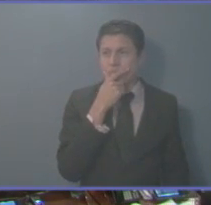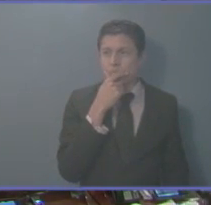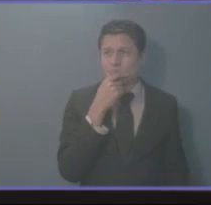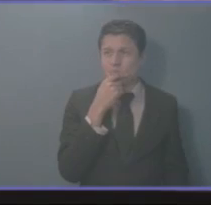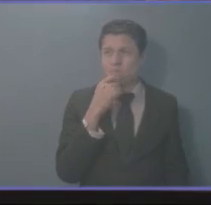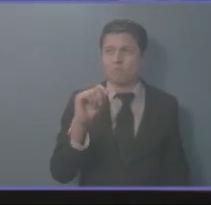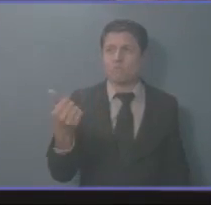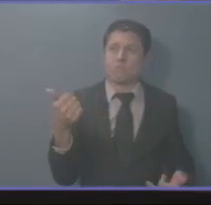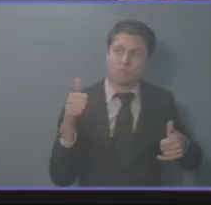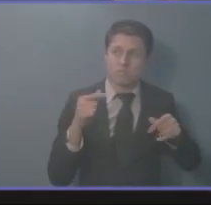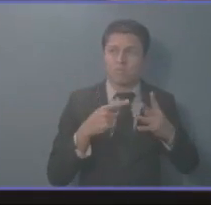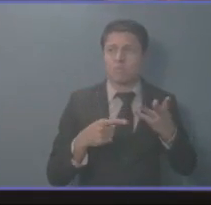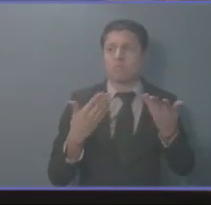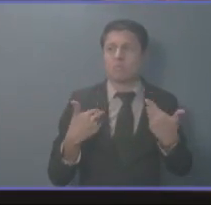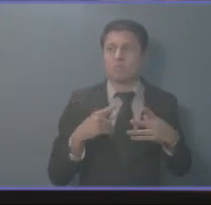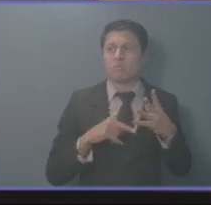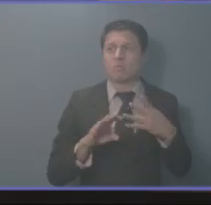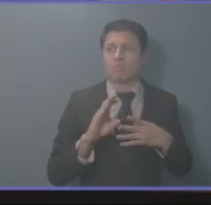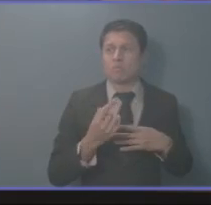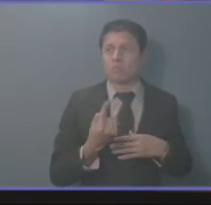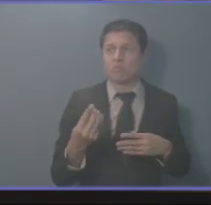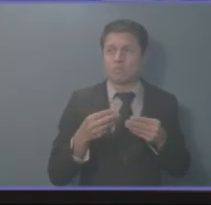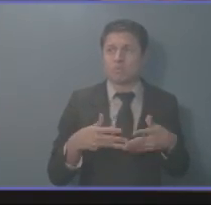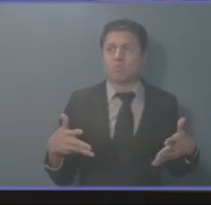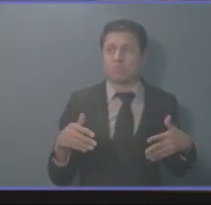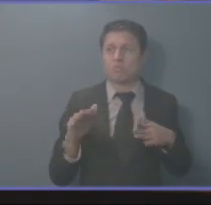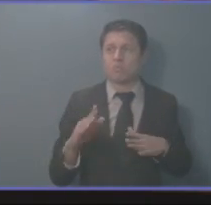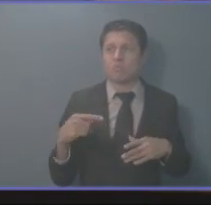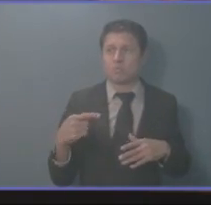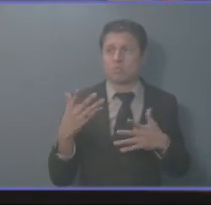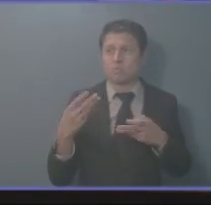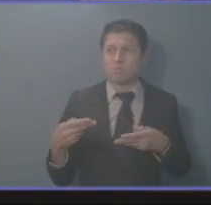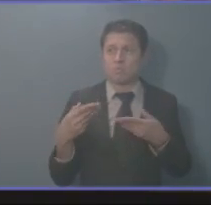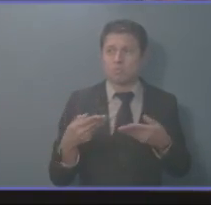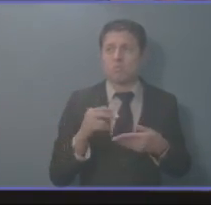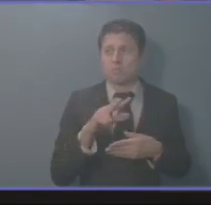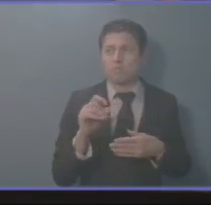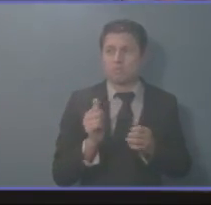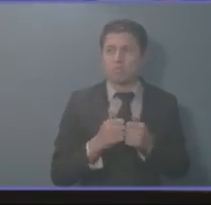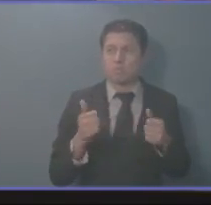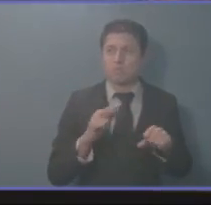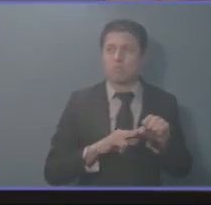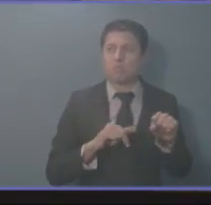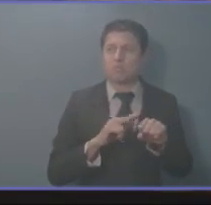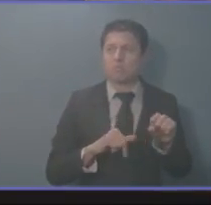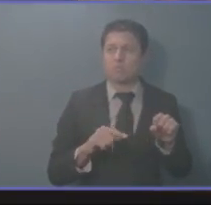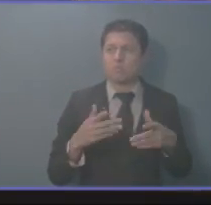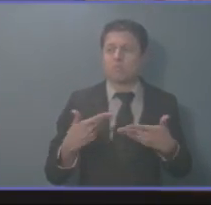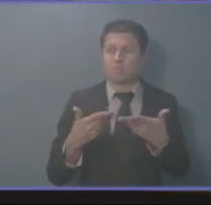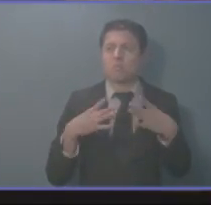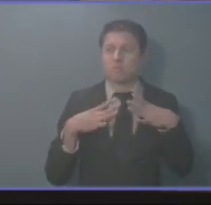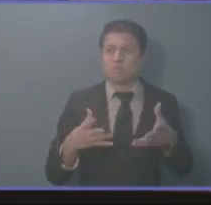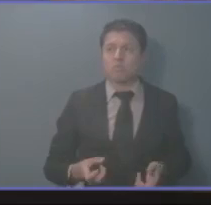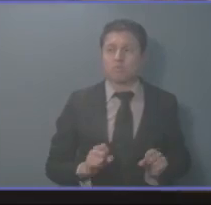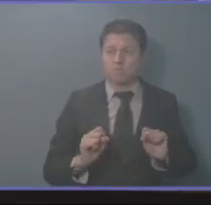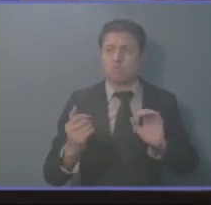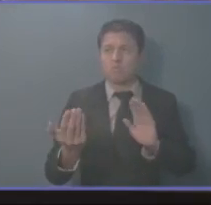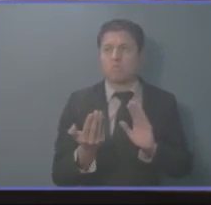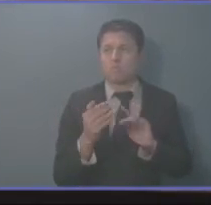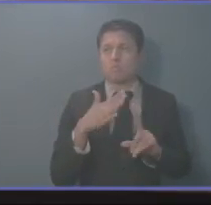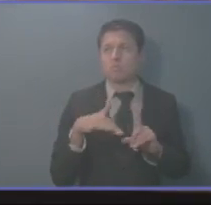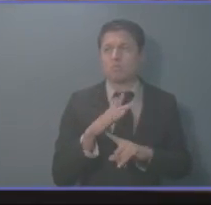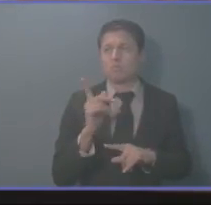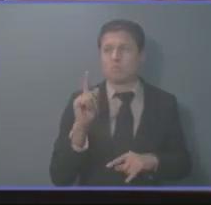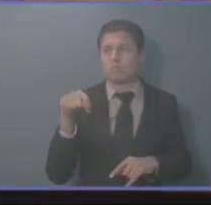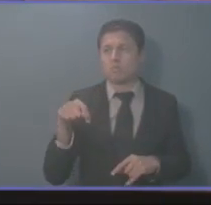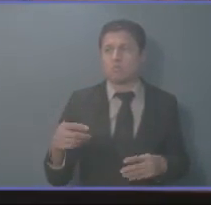Aprueban quitar los derechos constitucionales a la gente, pero cuando queremos dar 30 millones de dólares al gobierno para que enfrente esta crisis, no